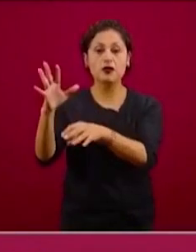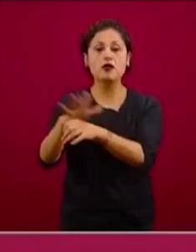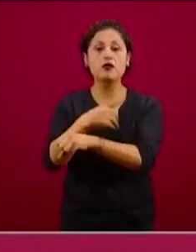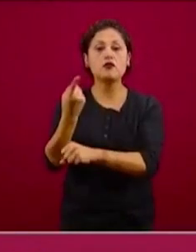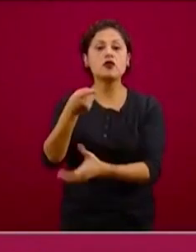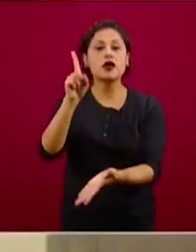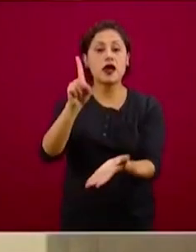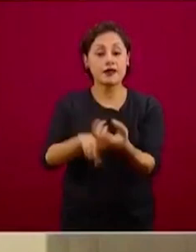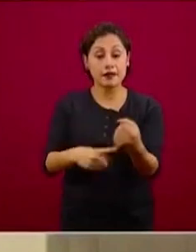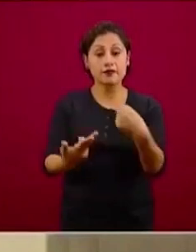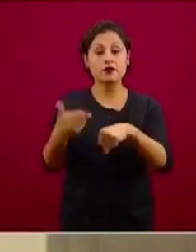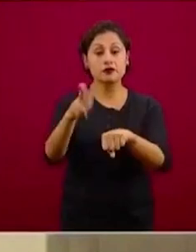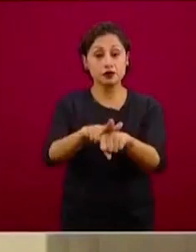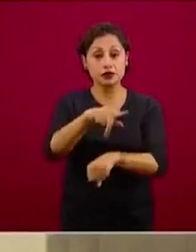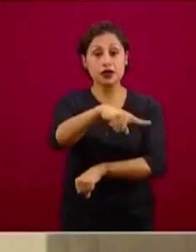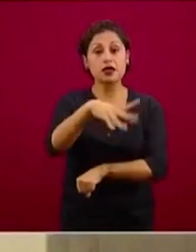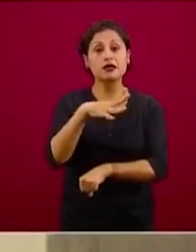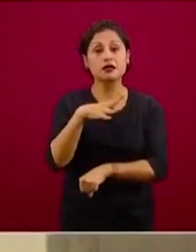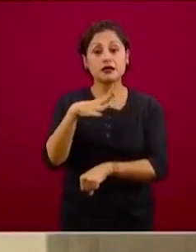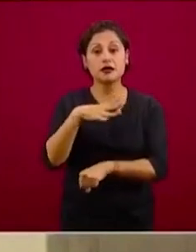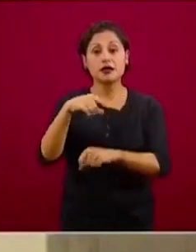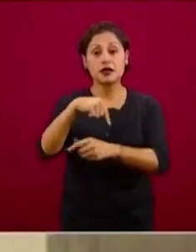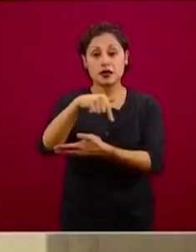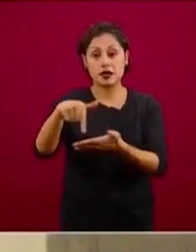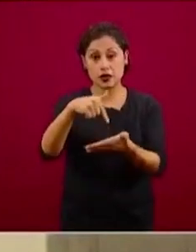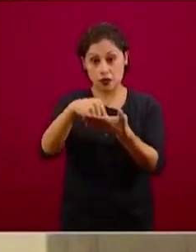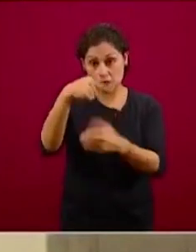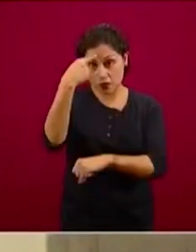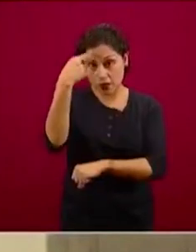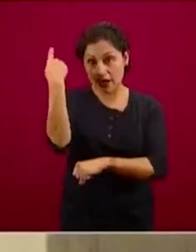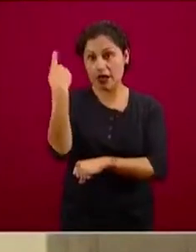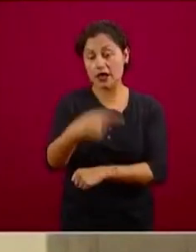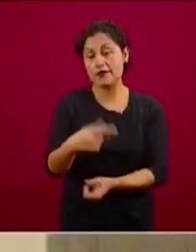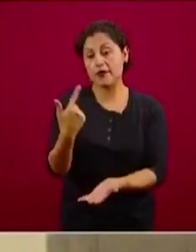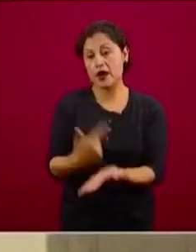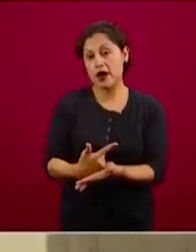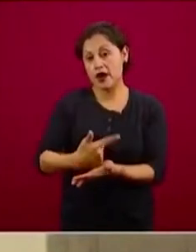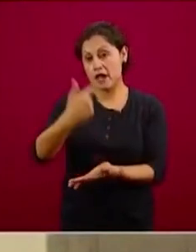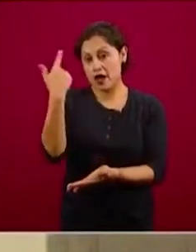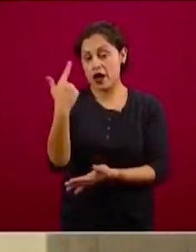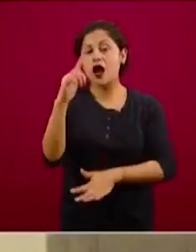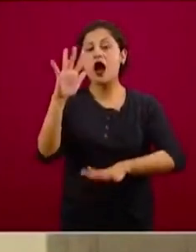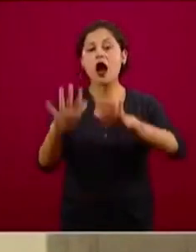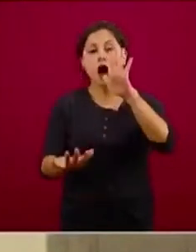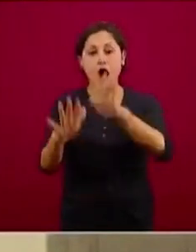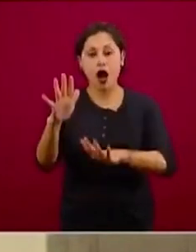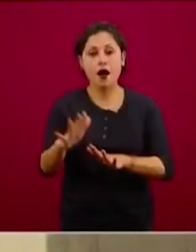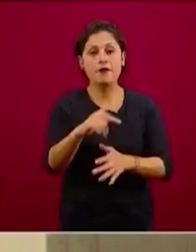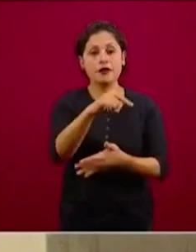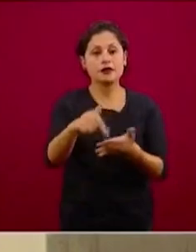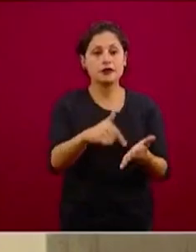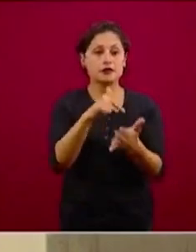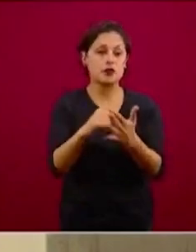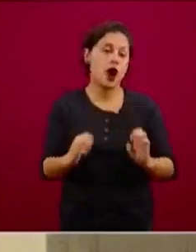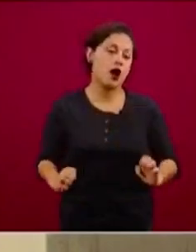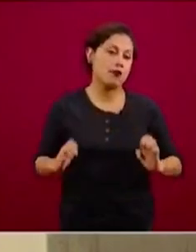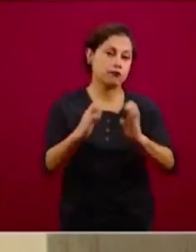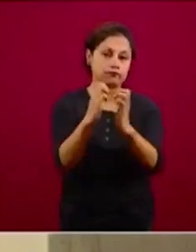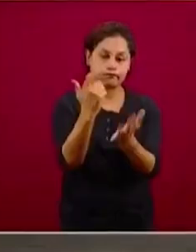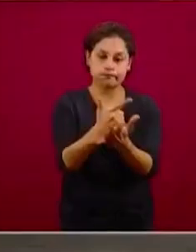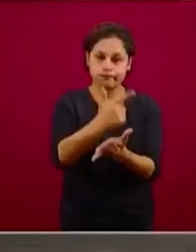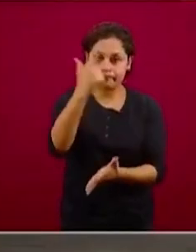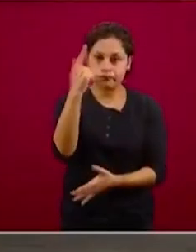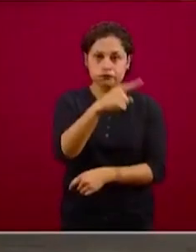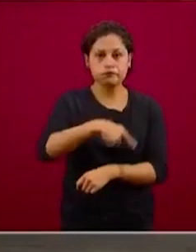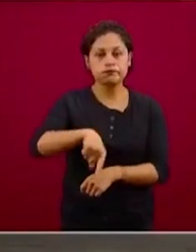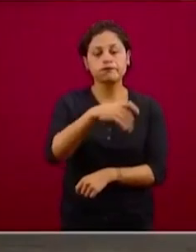intensiva, pero en su momento, cuando las terapias intensivas se saturan con la reconversión hospitalaria, ya